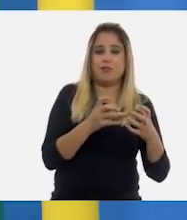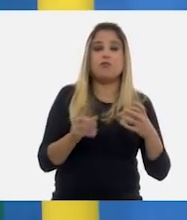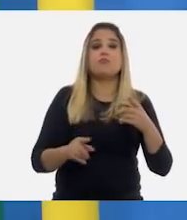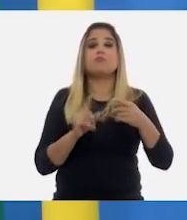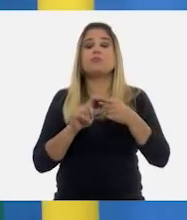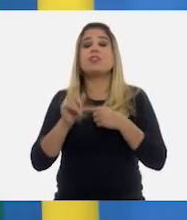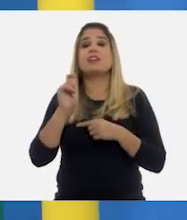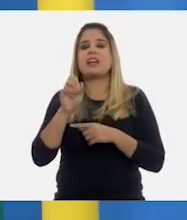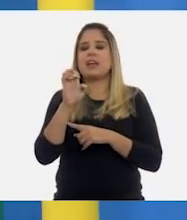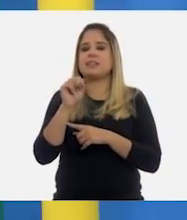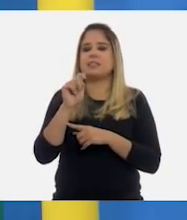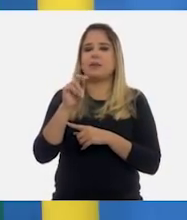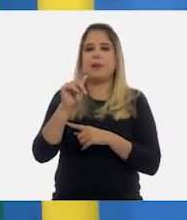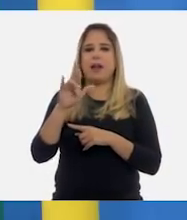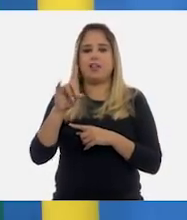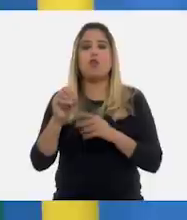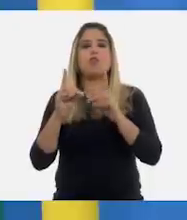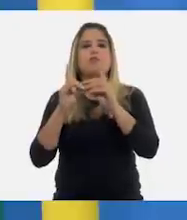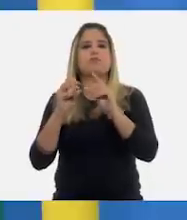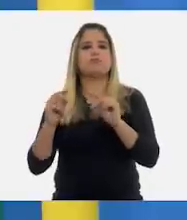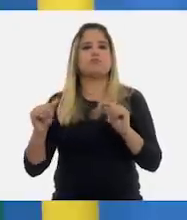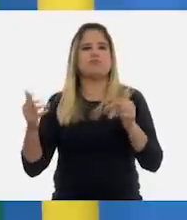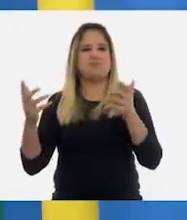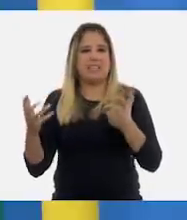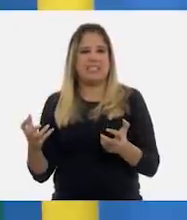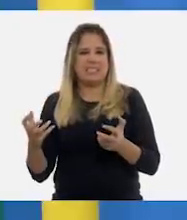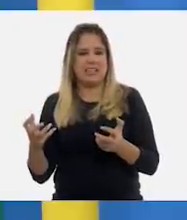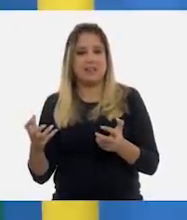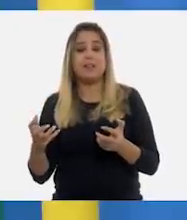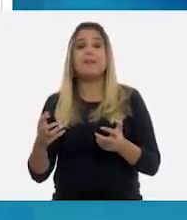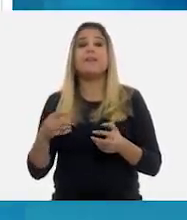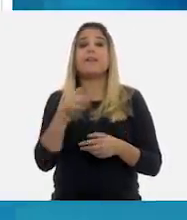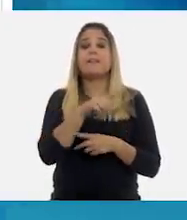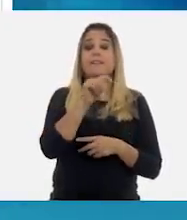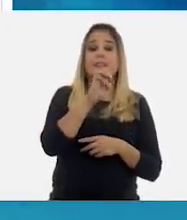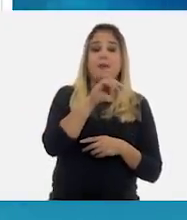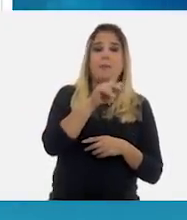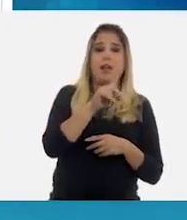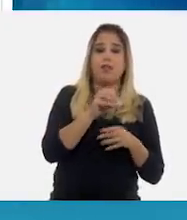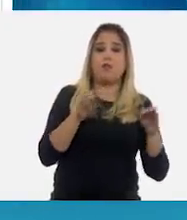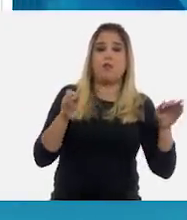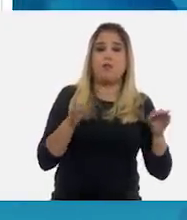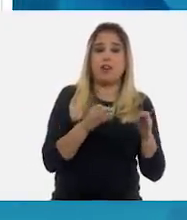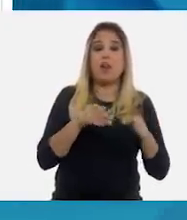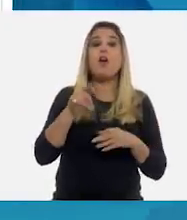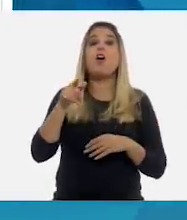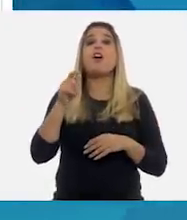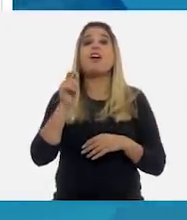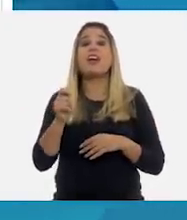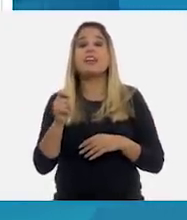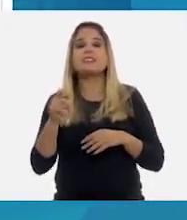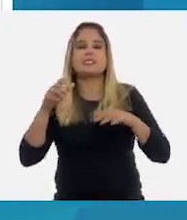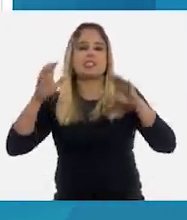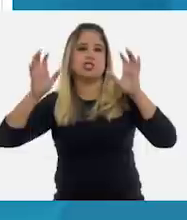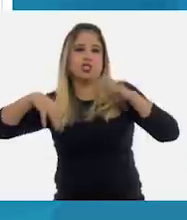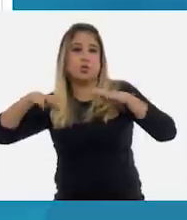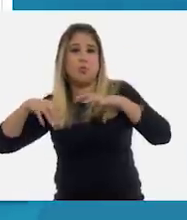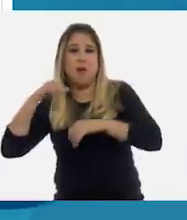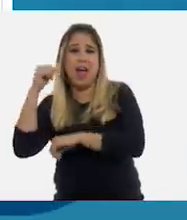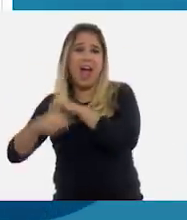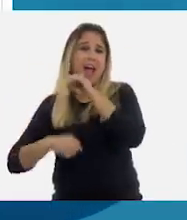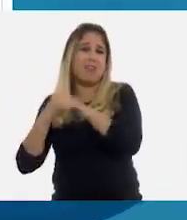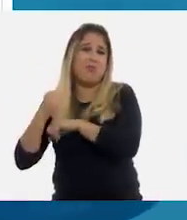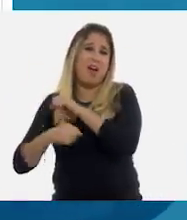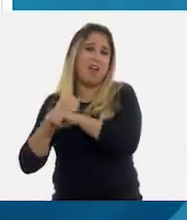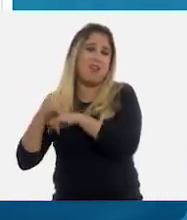estepario y el desértico. Y en los templados y fríos se encuentran los templados con lluvias todo el año